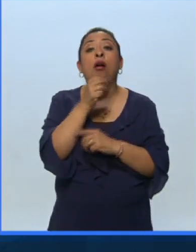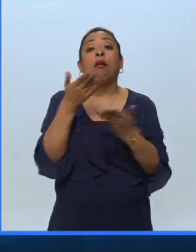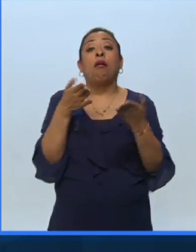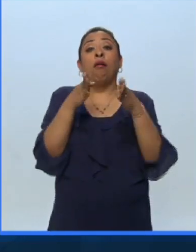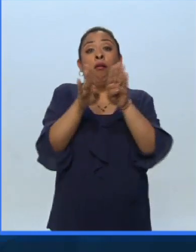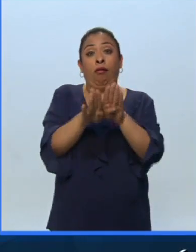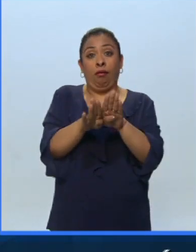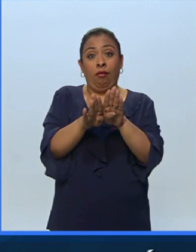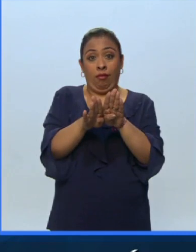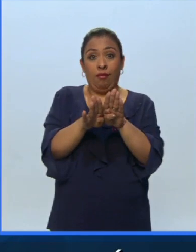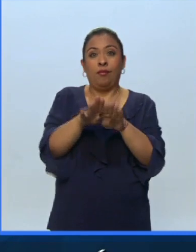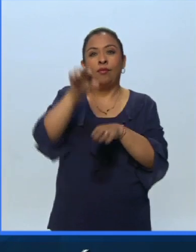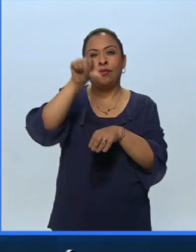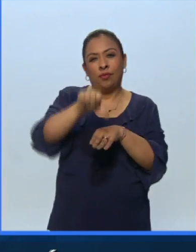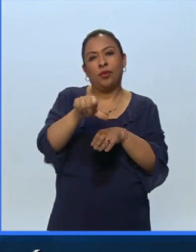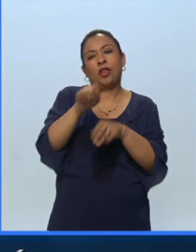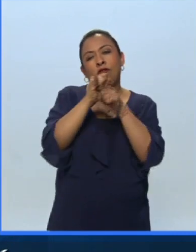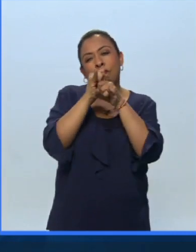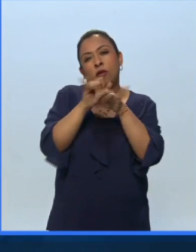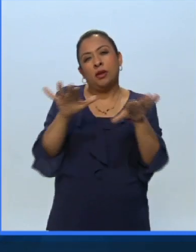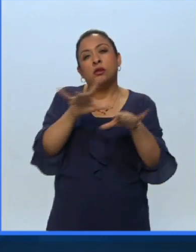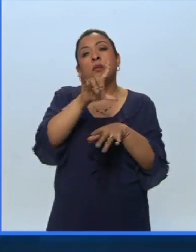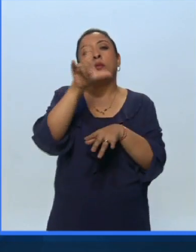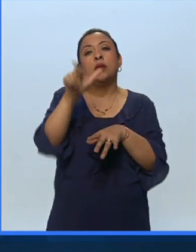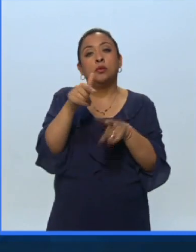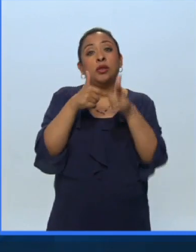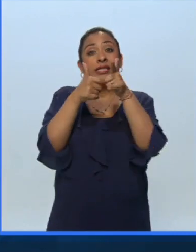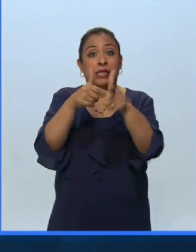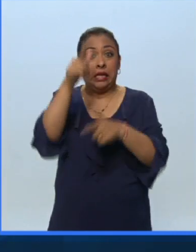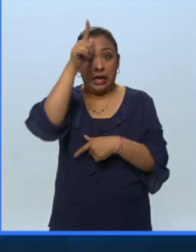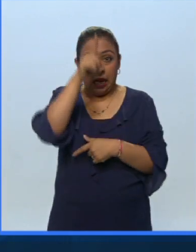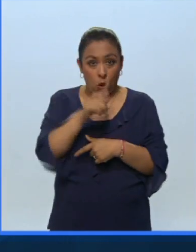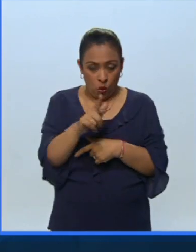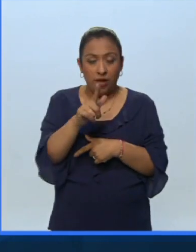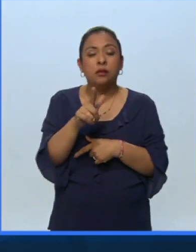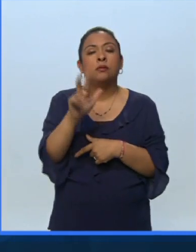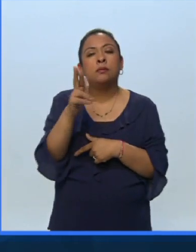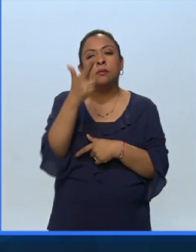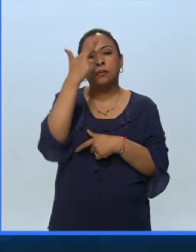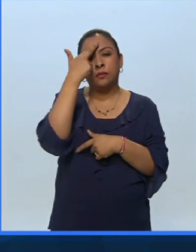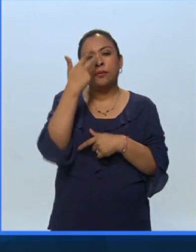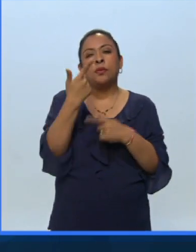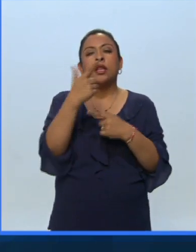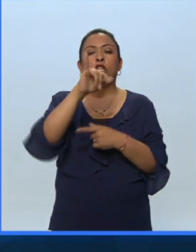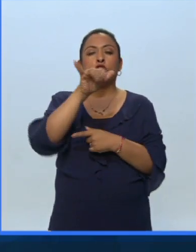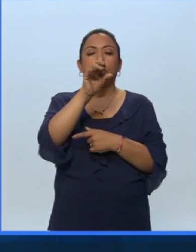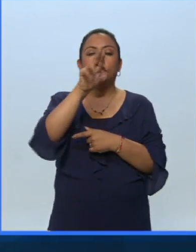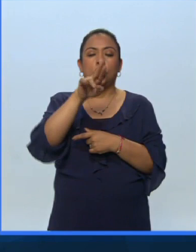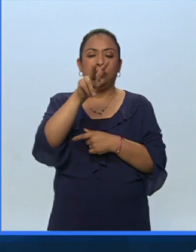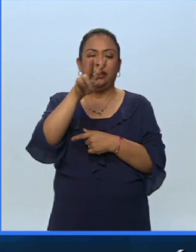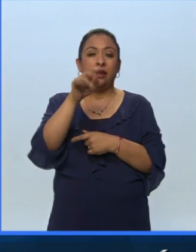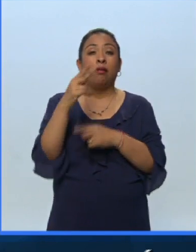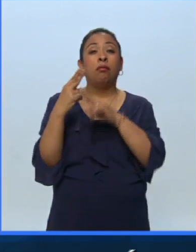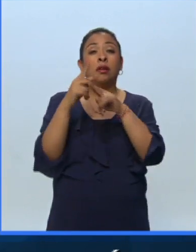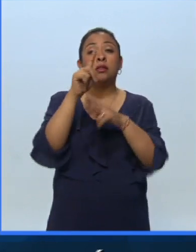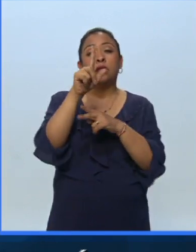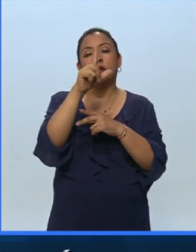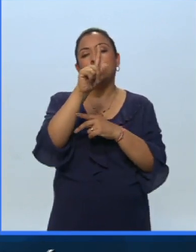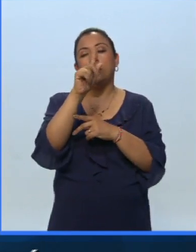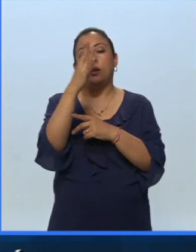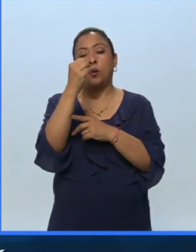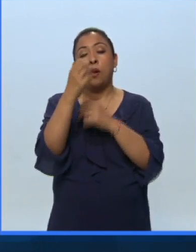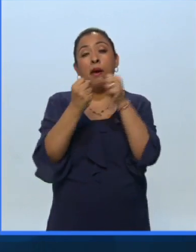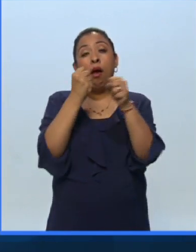cerrar este espacio informativo para continuar con las lunas recordando a George Visea 179 años de su nacimiento